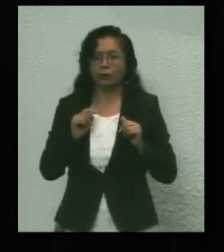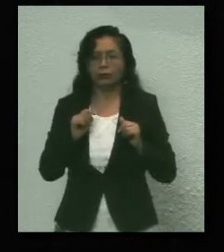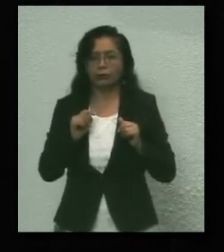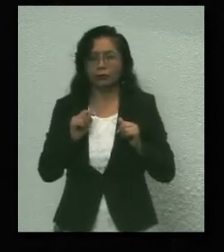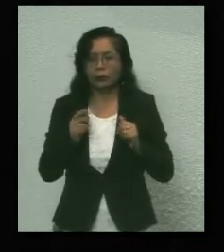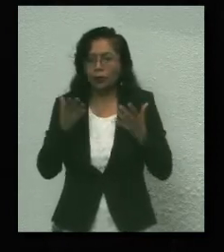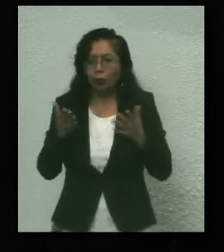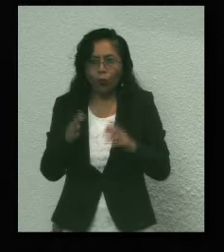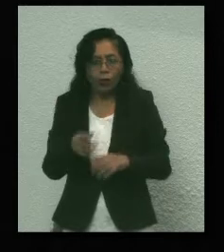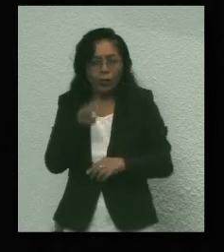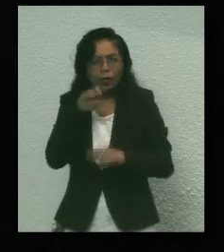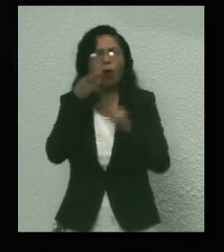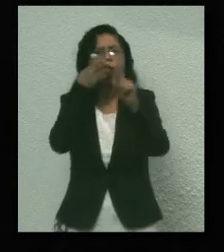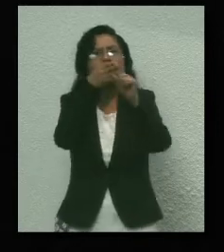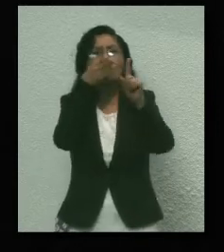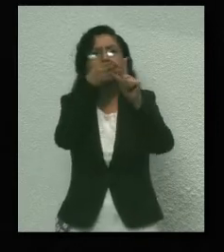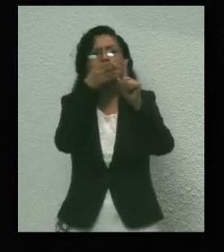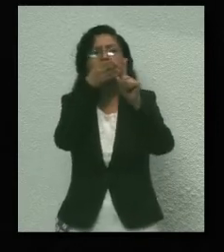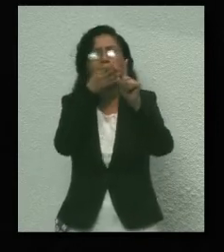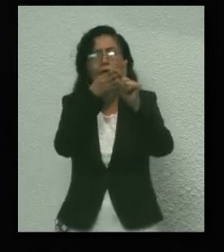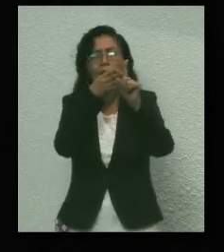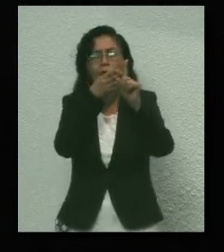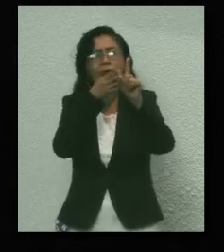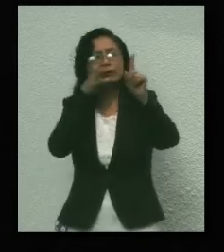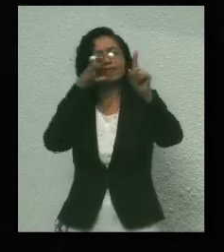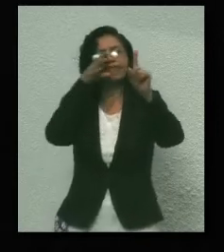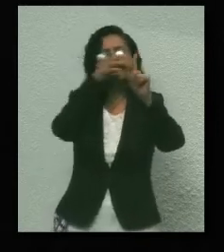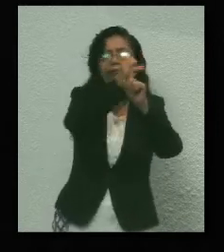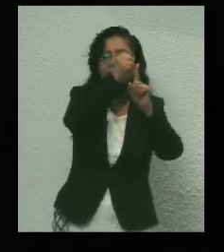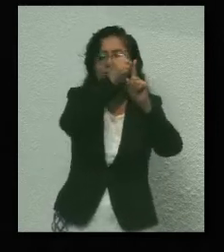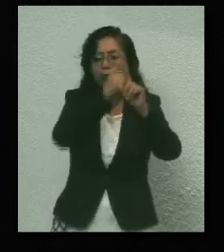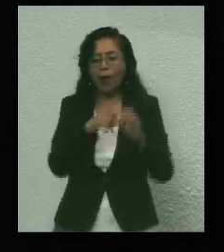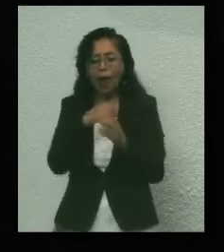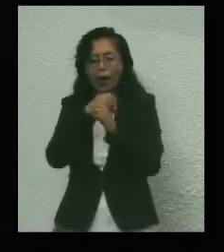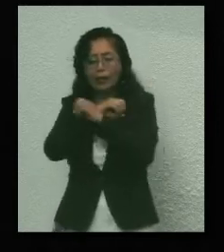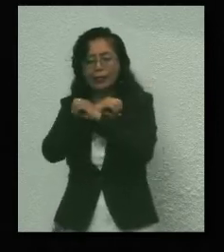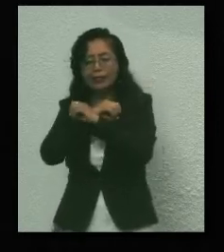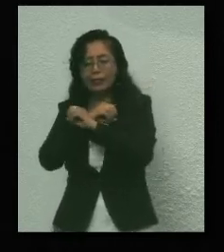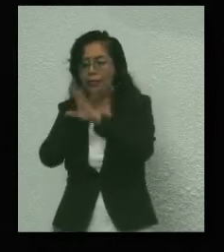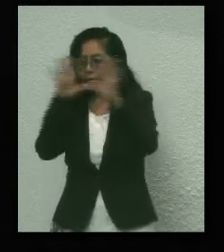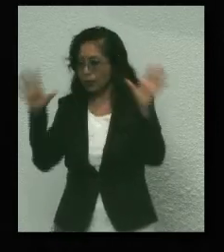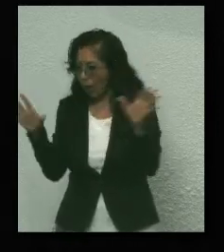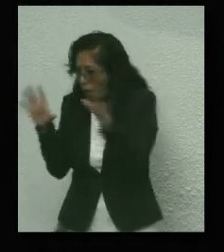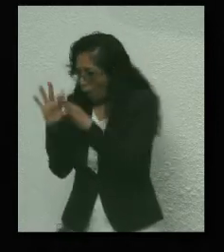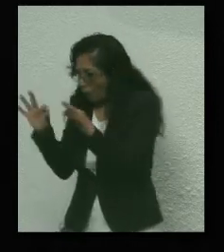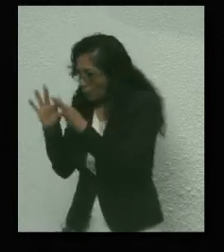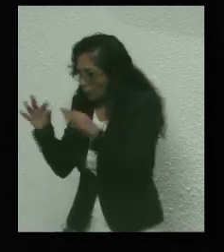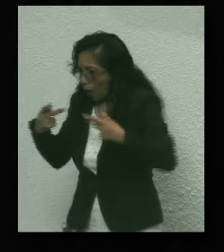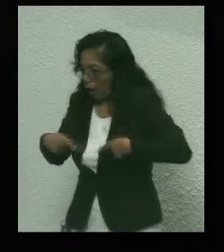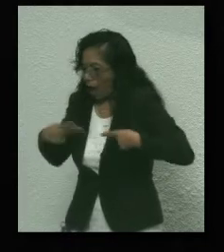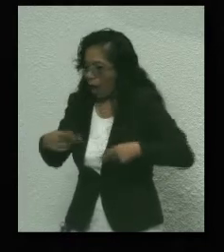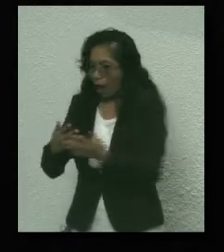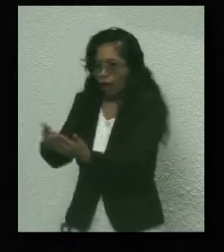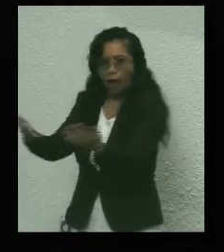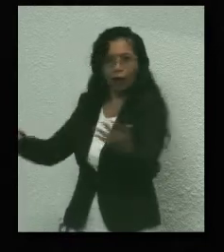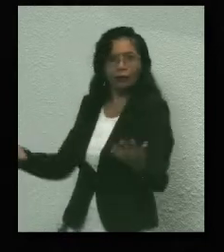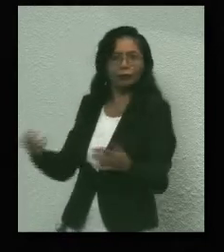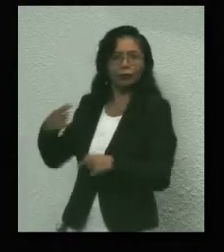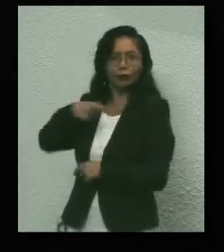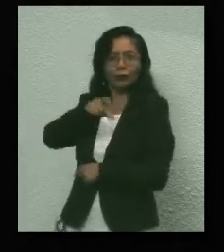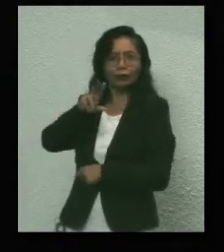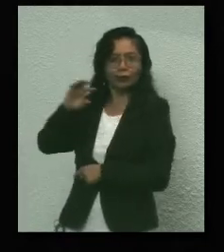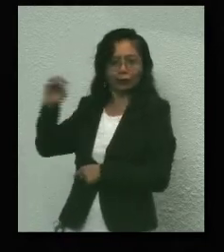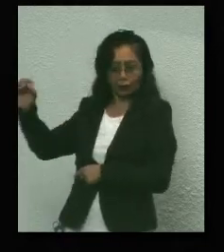con el firme propósito de lograr la rendición de cuentas claras a la ciudadanía y con ello se evalúe y enriquezca el